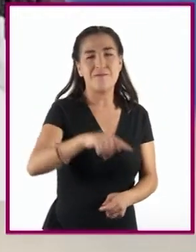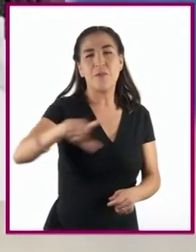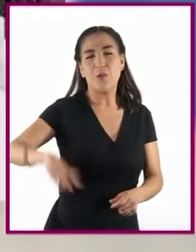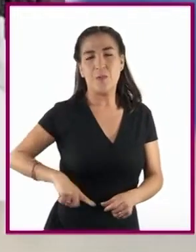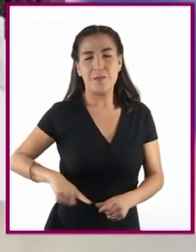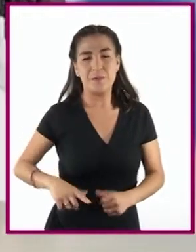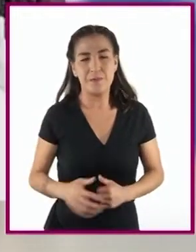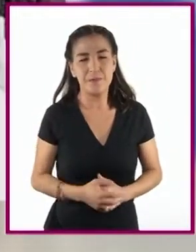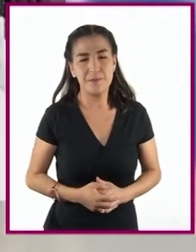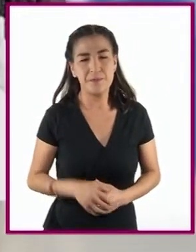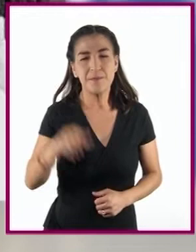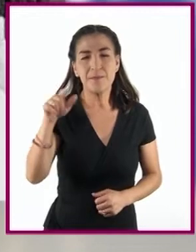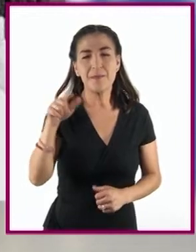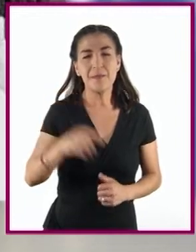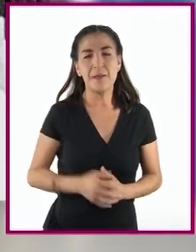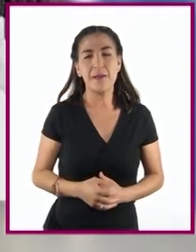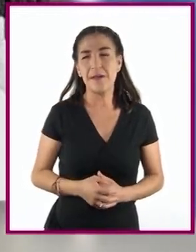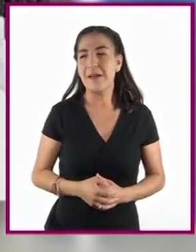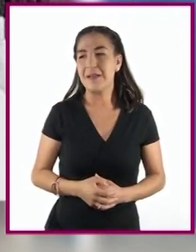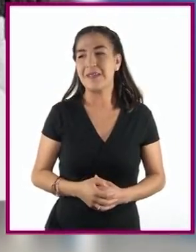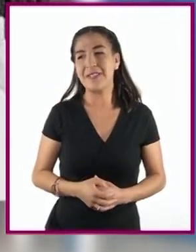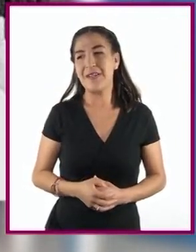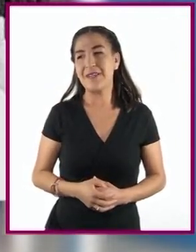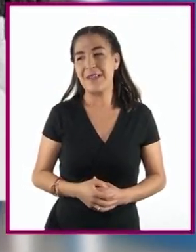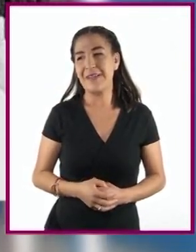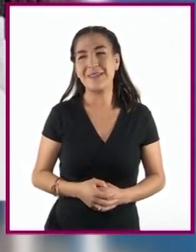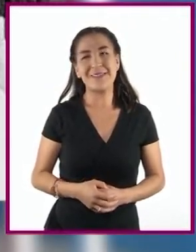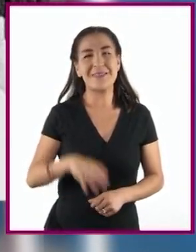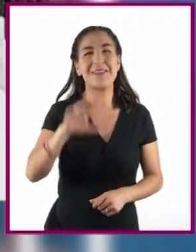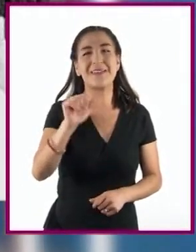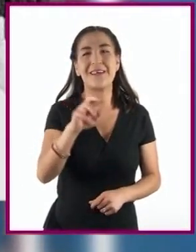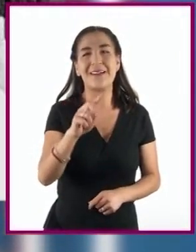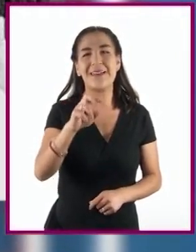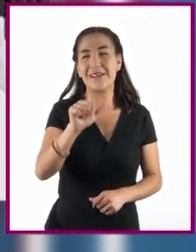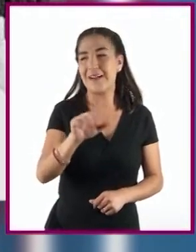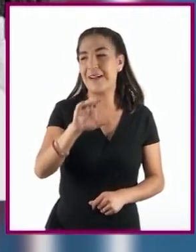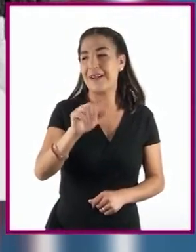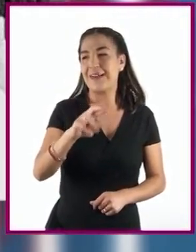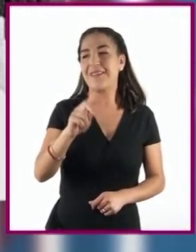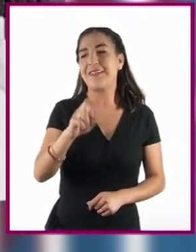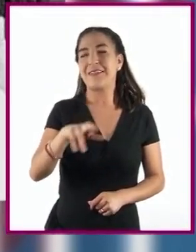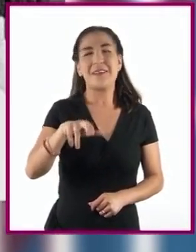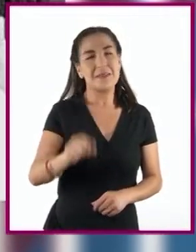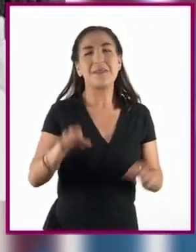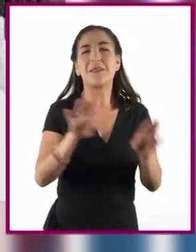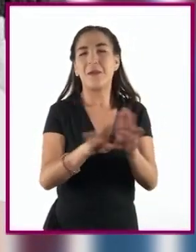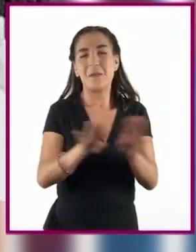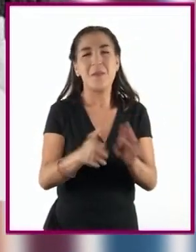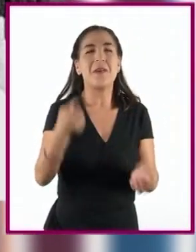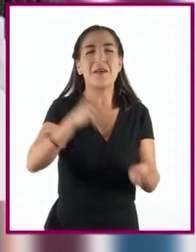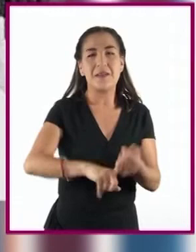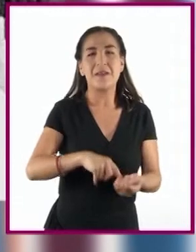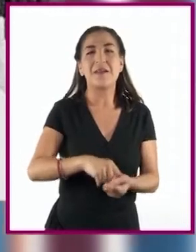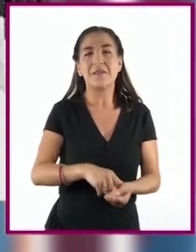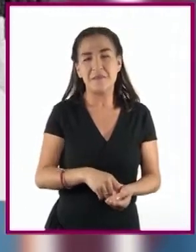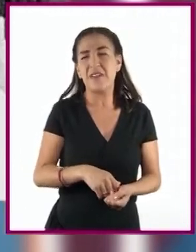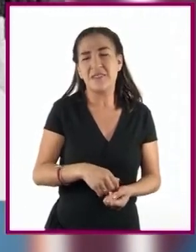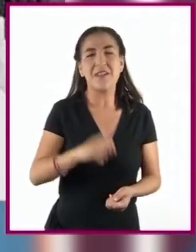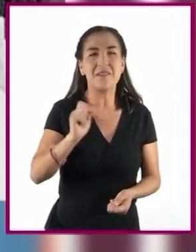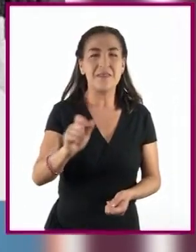Con Cárdenas, el reparto agrario tuvo su momento más destacado. Asimismo, el 18 de marzo de